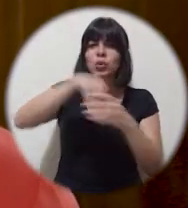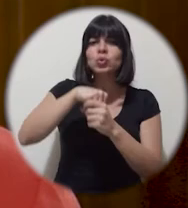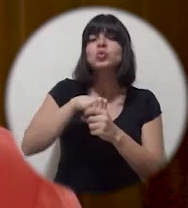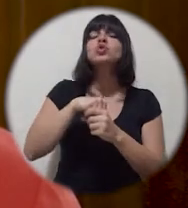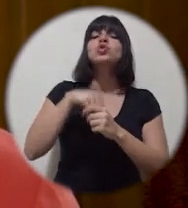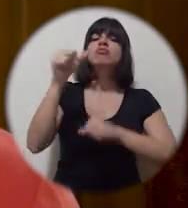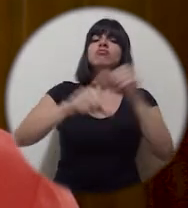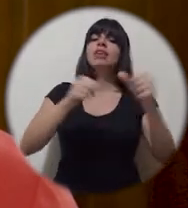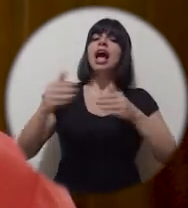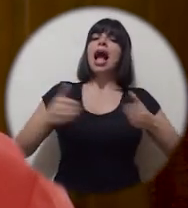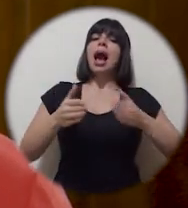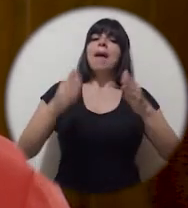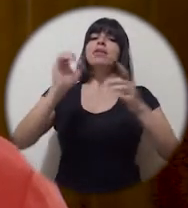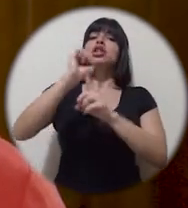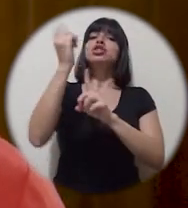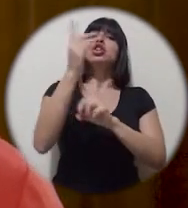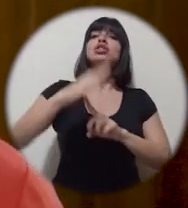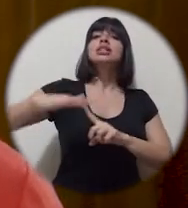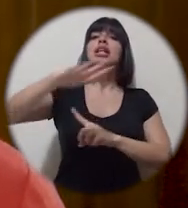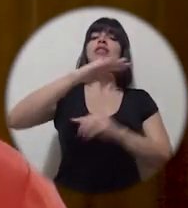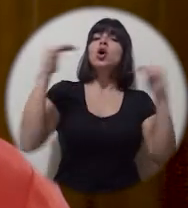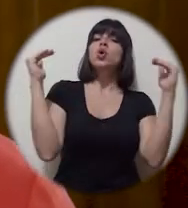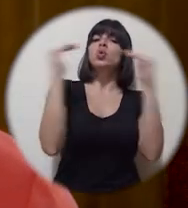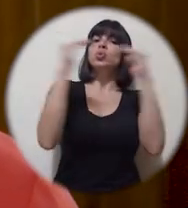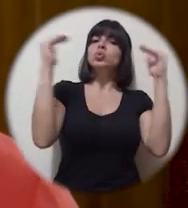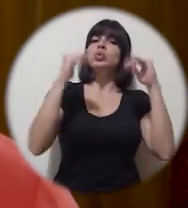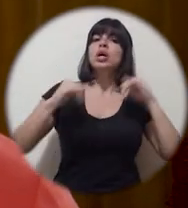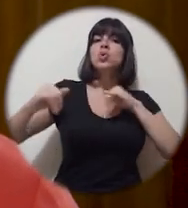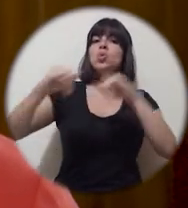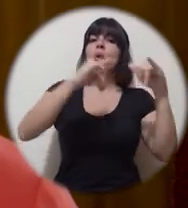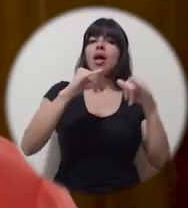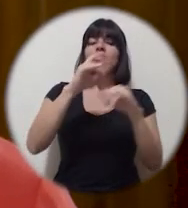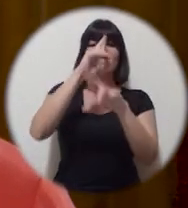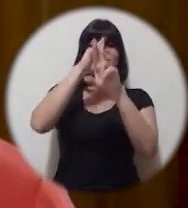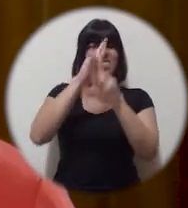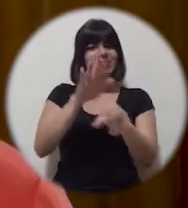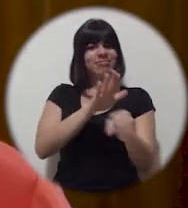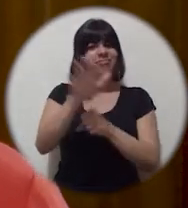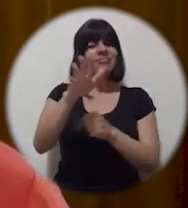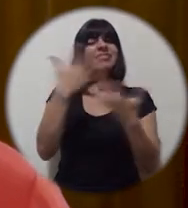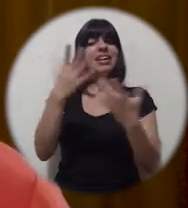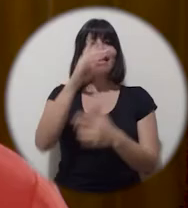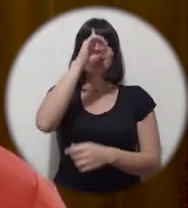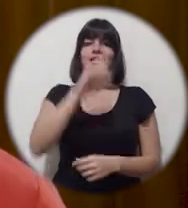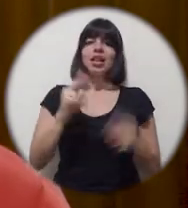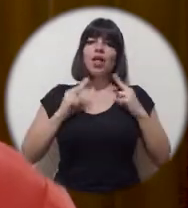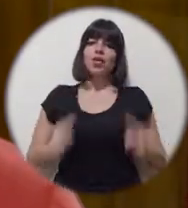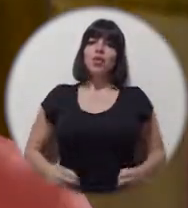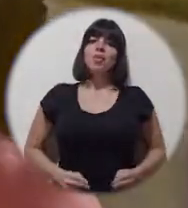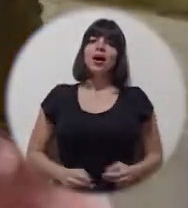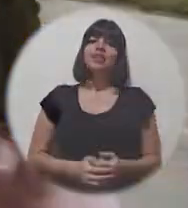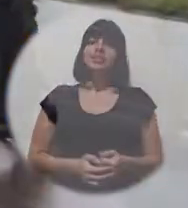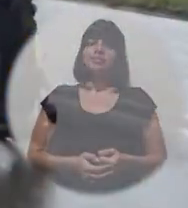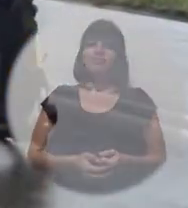Avanzamos por el camino de una sociedad más justa e igualitaria, con respeto pleno por la dignidad humana.